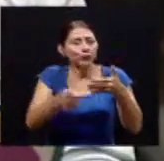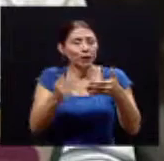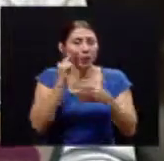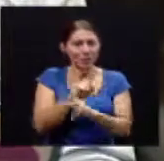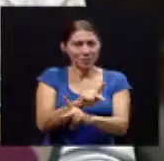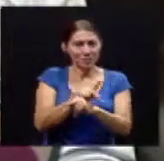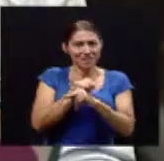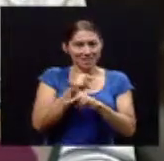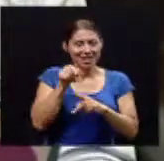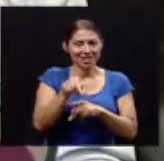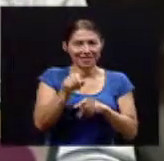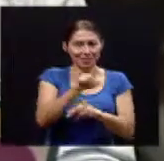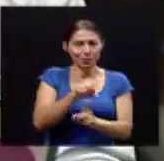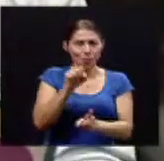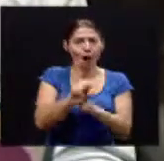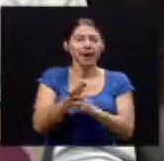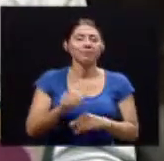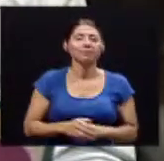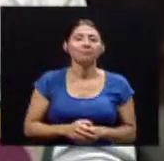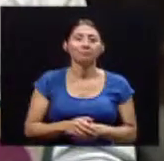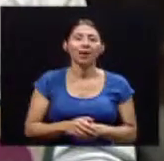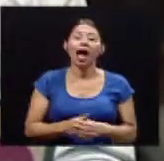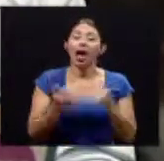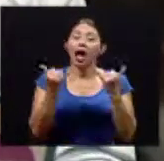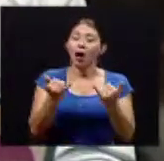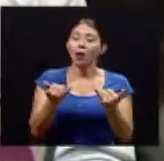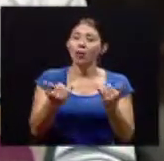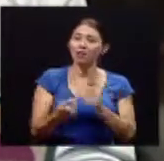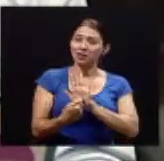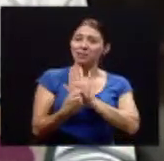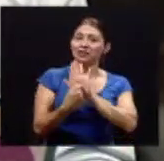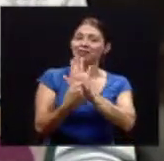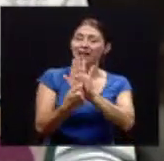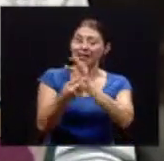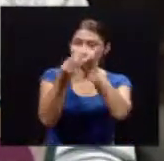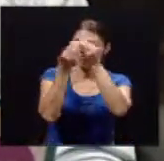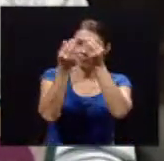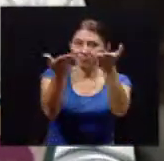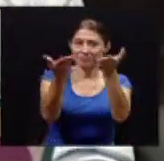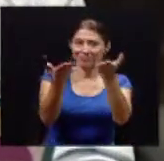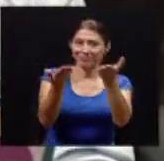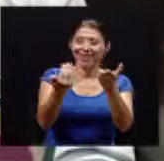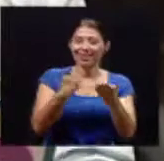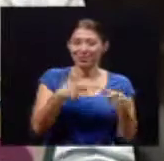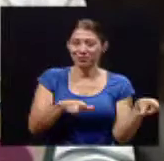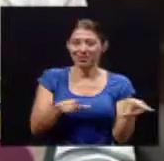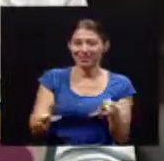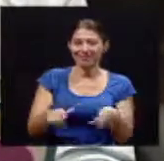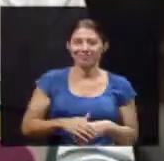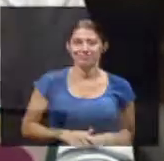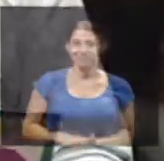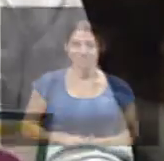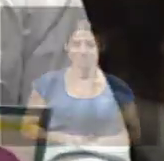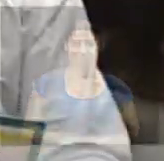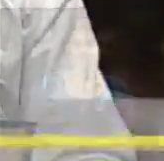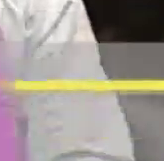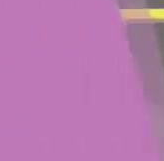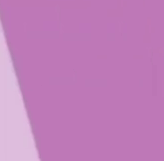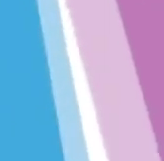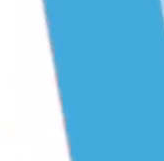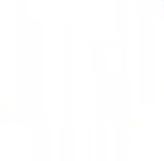prevenir este tipo de dolencias vamos a presentarles la siguiente información que les tenemos preparado